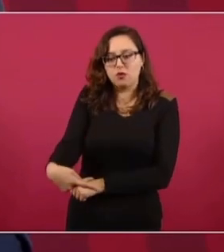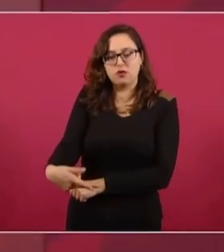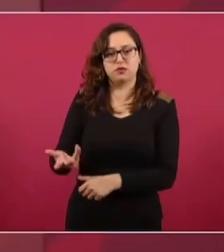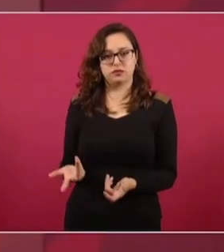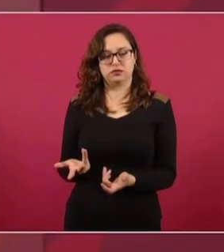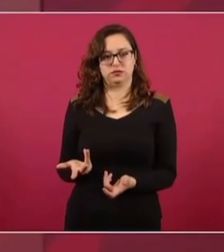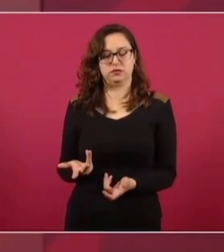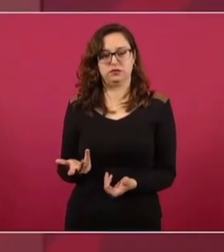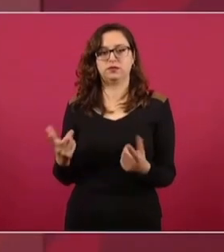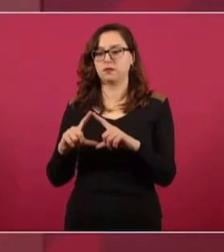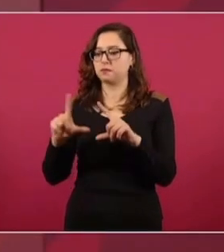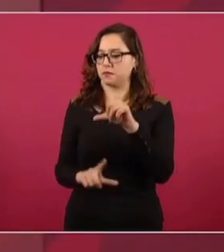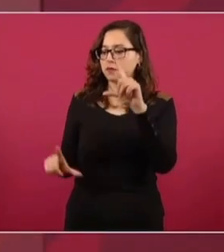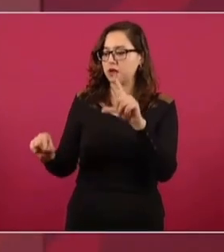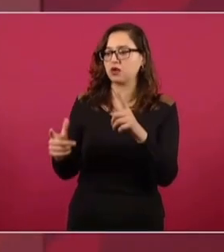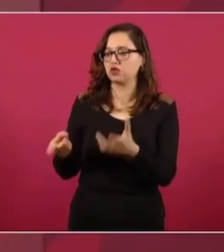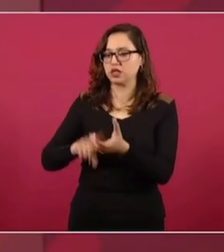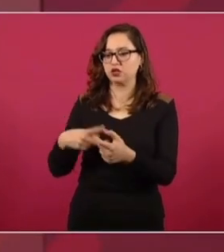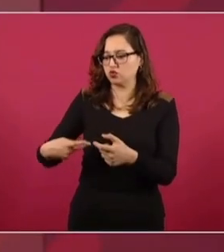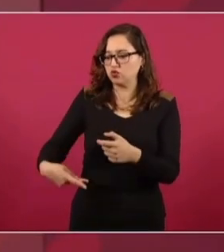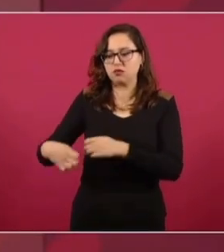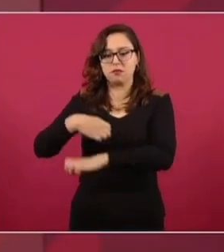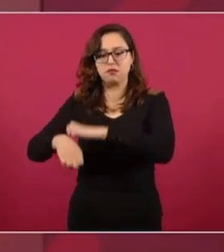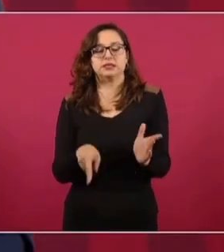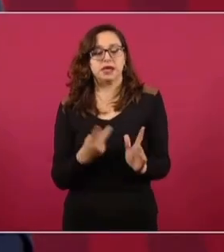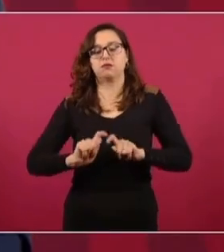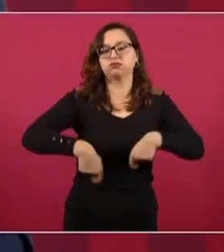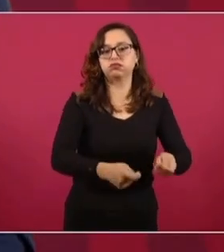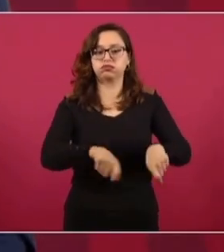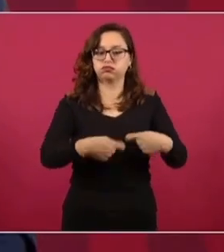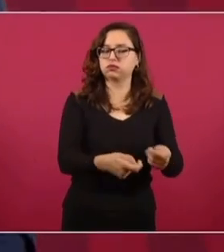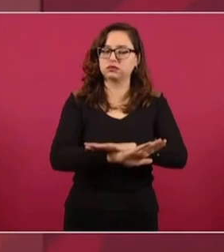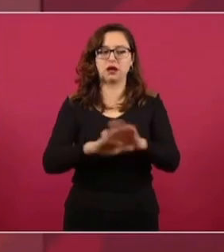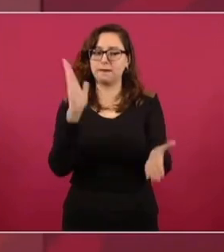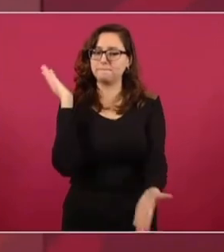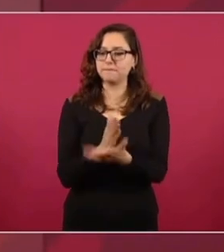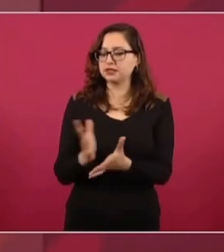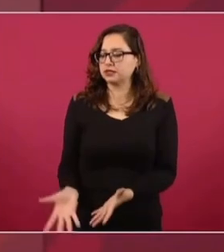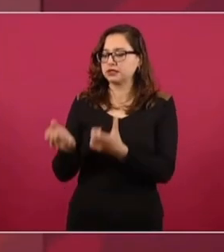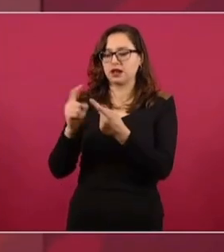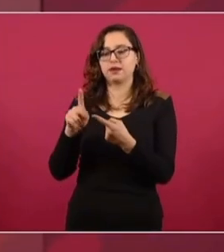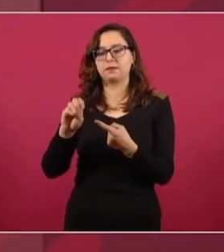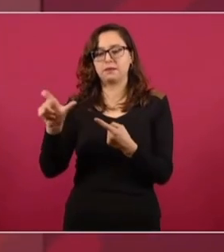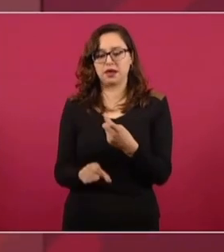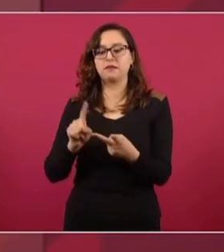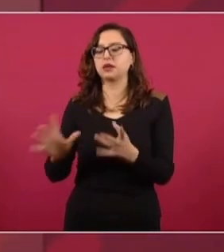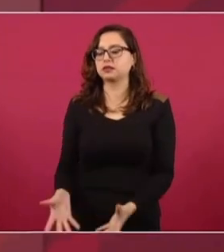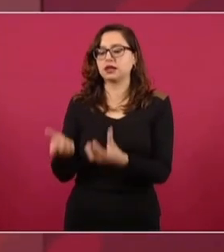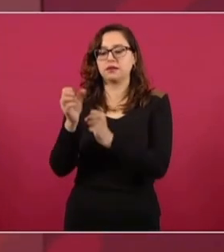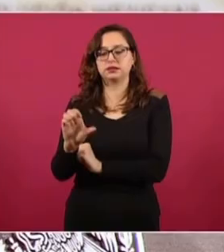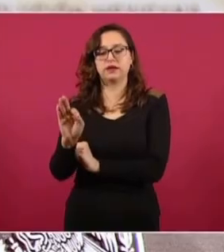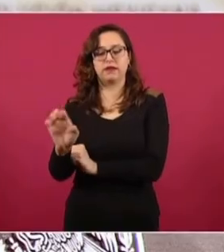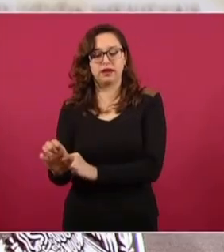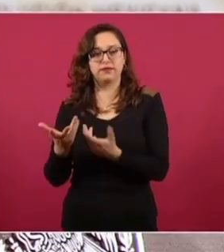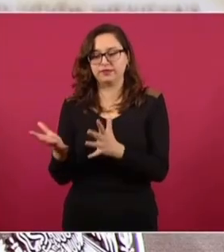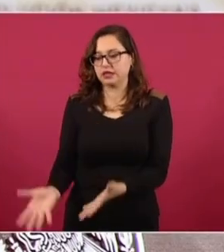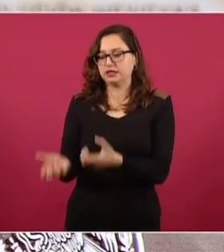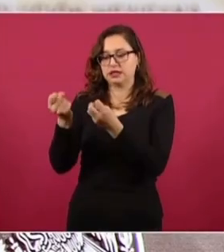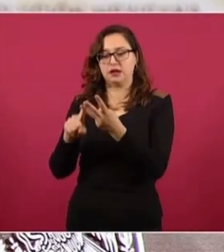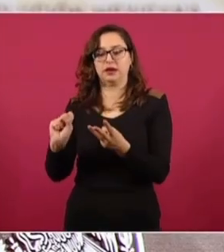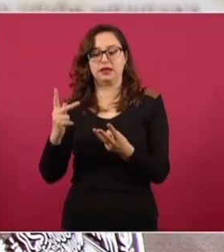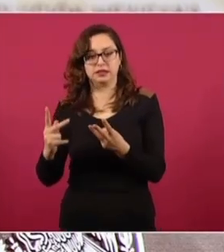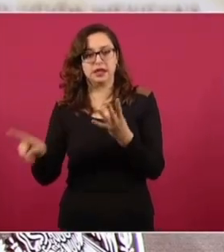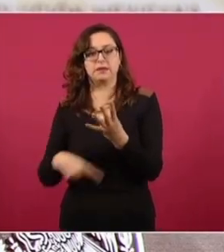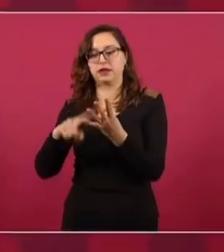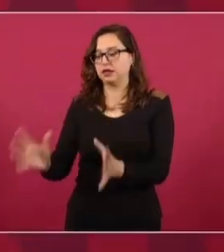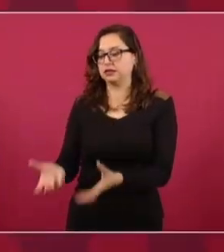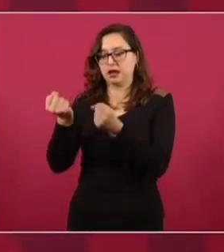recuperar el papel de las instituciones públicas, rescatar a Pemex, rescatar a la Comisión Federal de Electricidad, rescatar a la educación